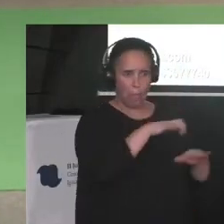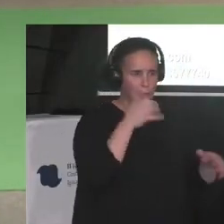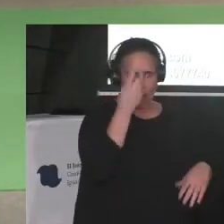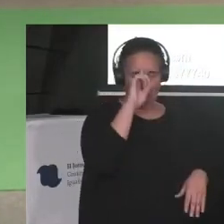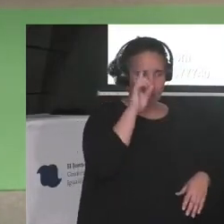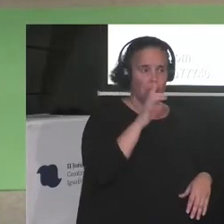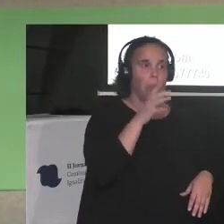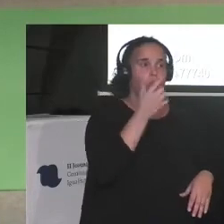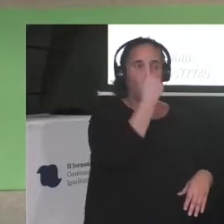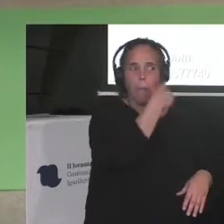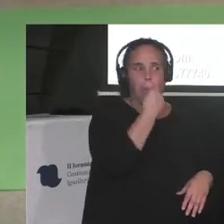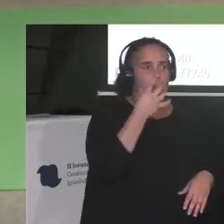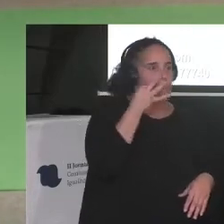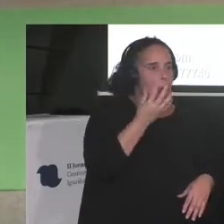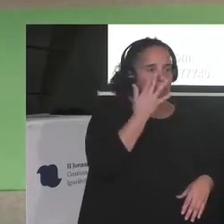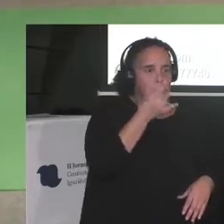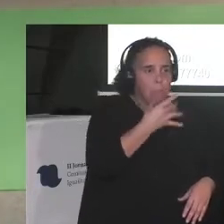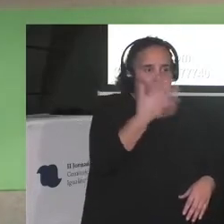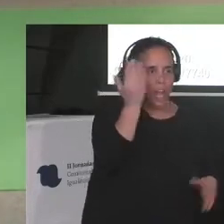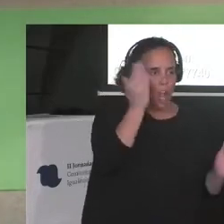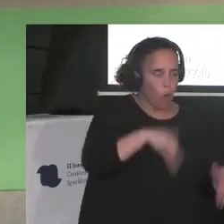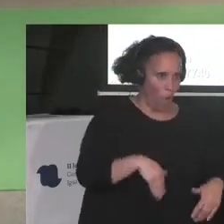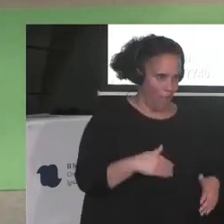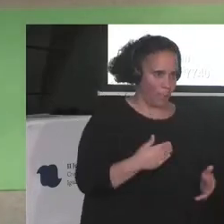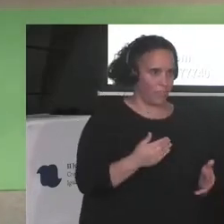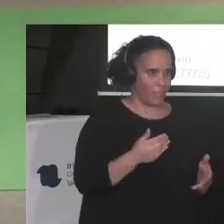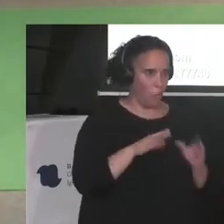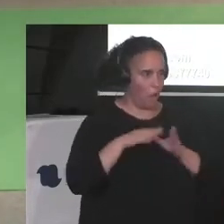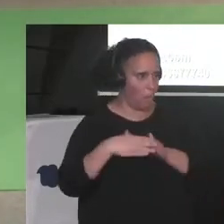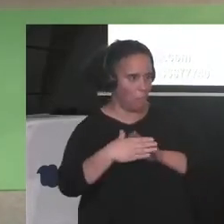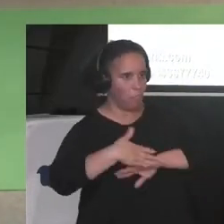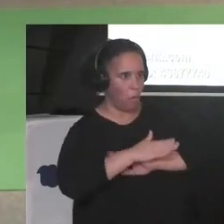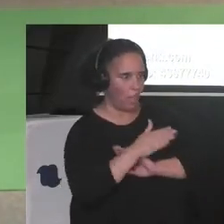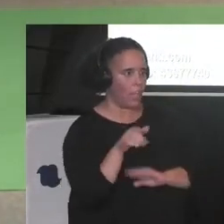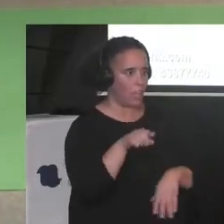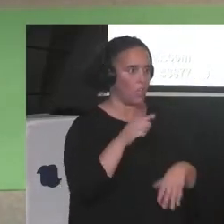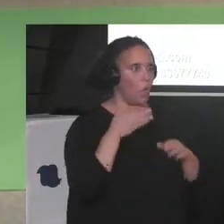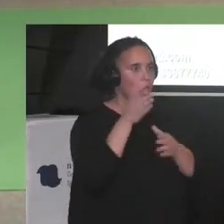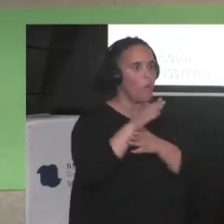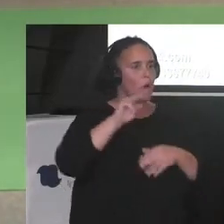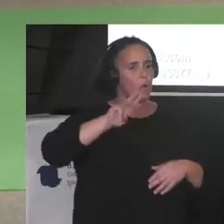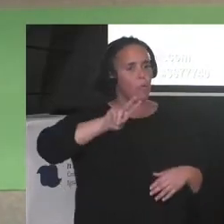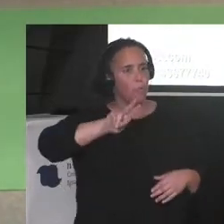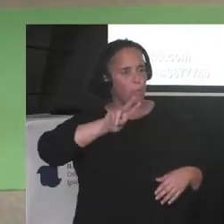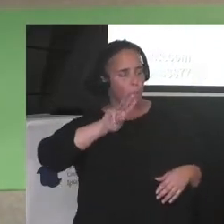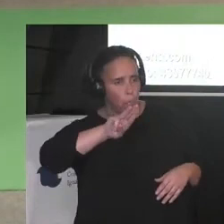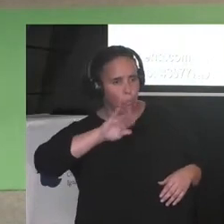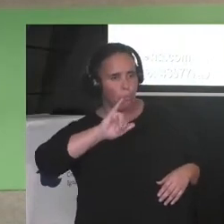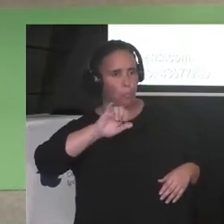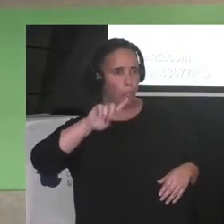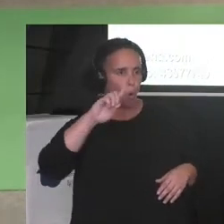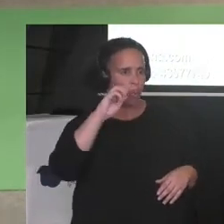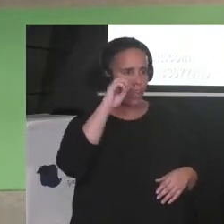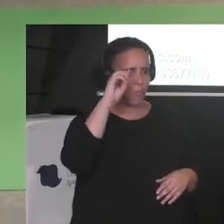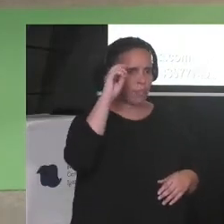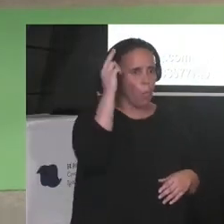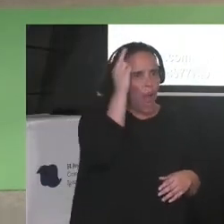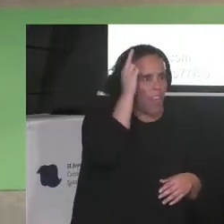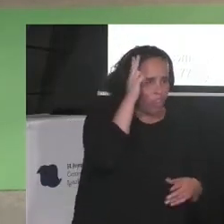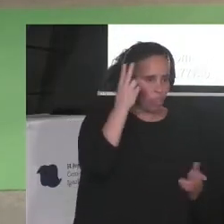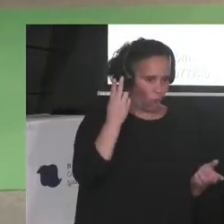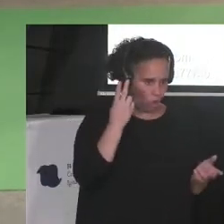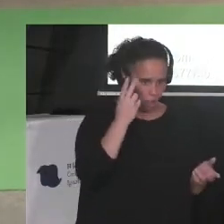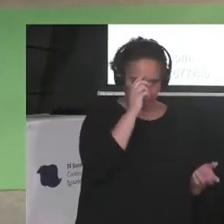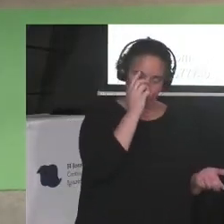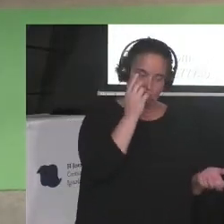porteños. Vayan a Puno, yo acabo de estar ahí y miren qué fácil de matar son los indios, como hace 500 años,